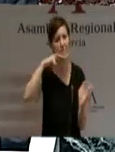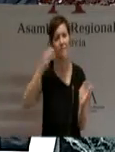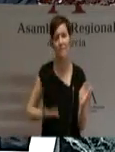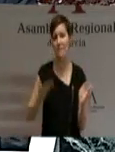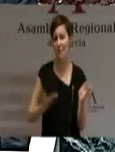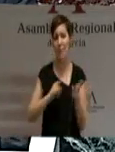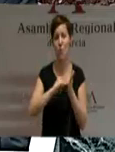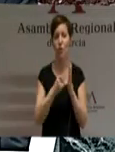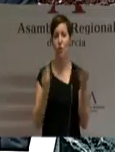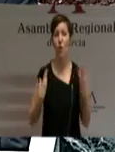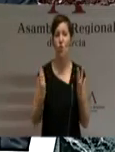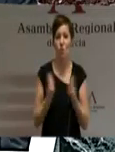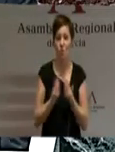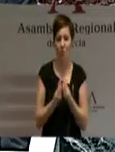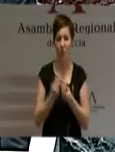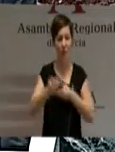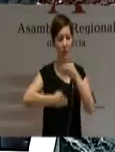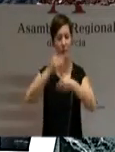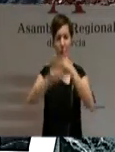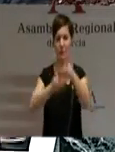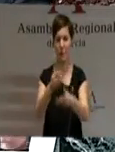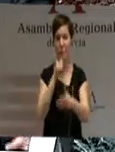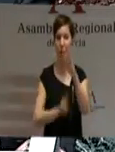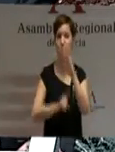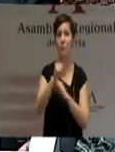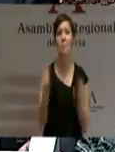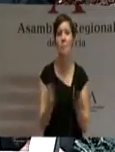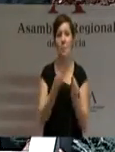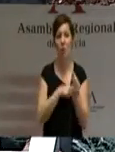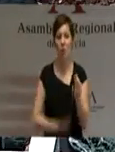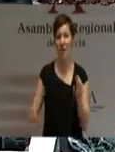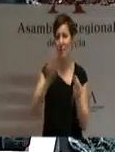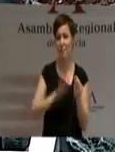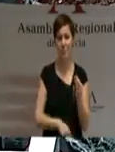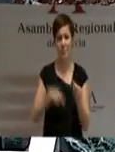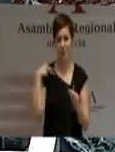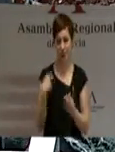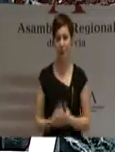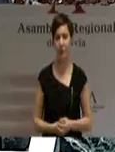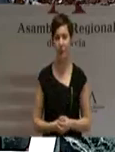Es un obstáculo para los proyectos particulares que destruyen lo que es común.